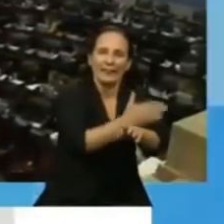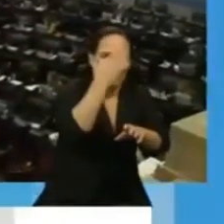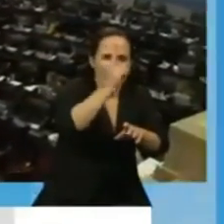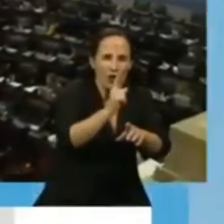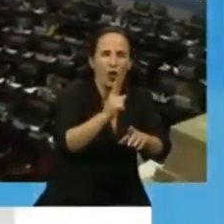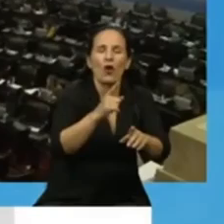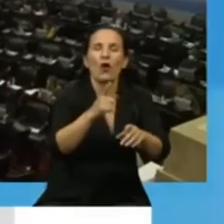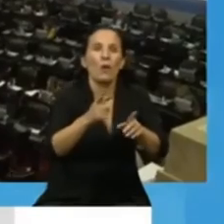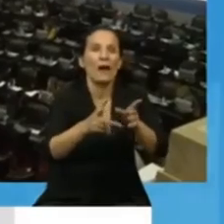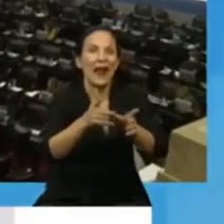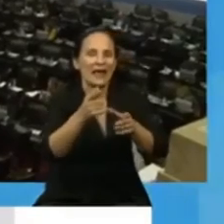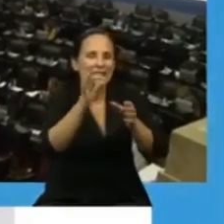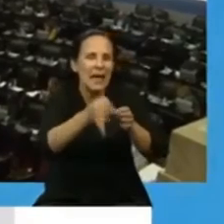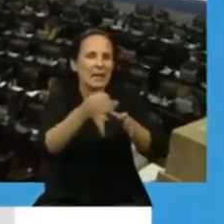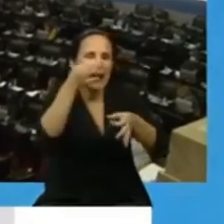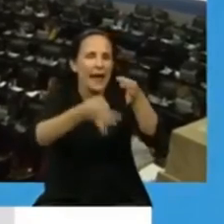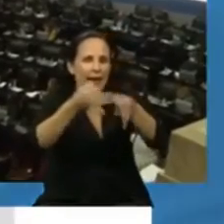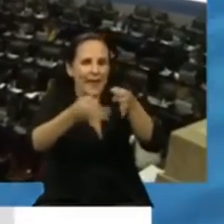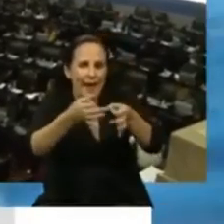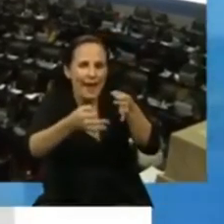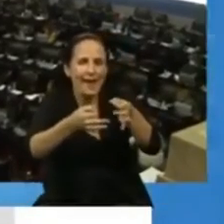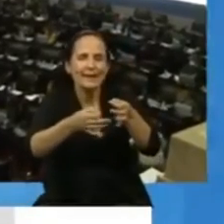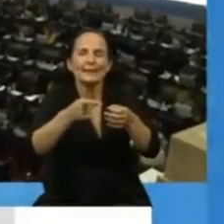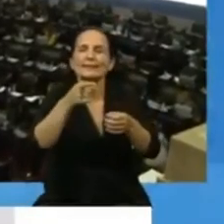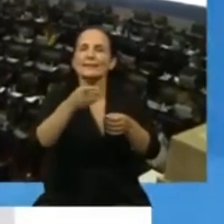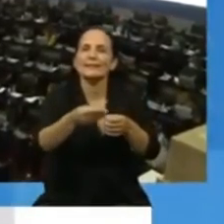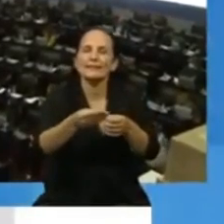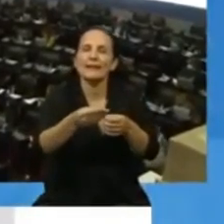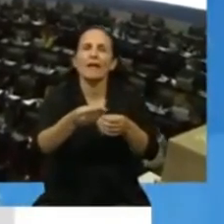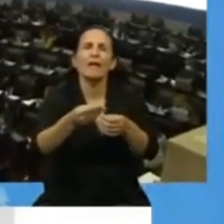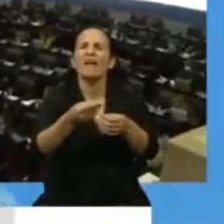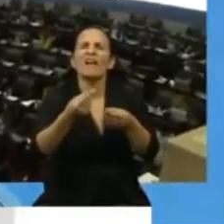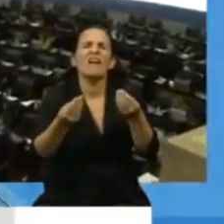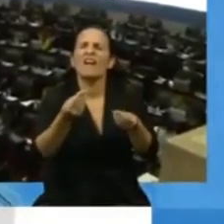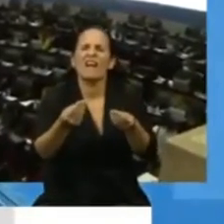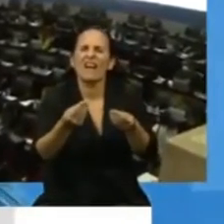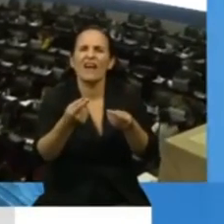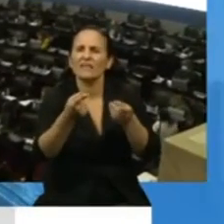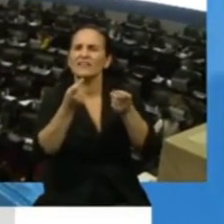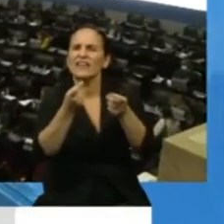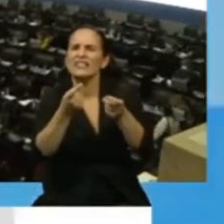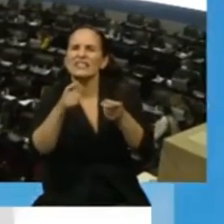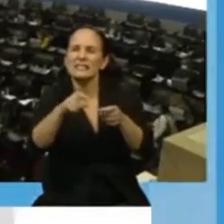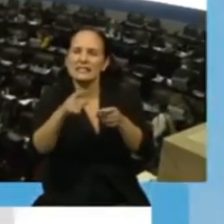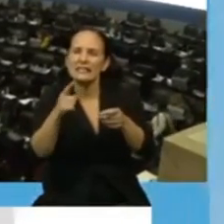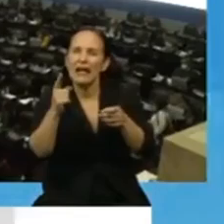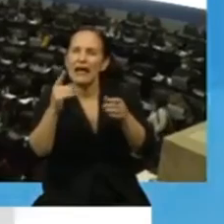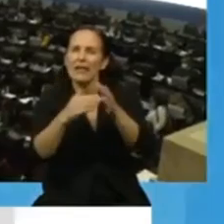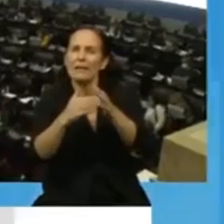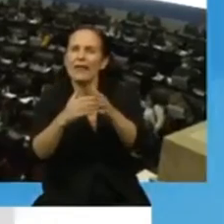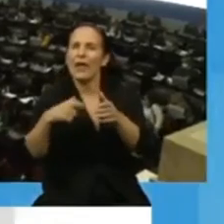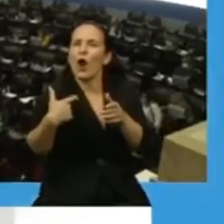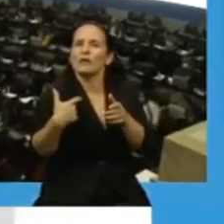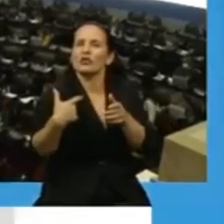terapéuticas. Y se basa, y voy terminando, en las pautas que la obra social de la